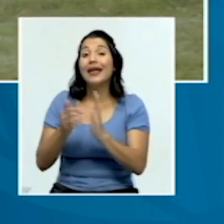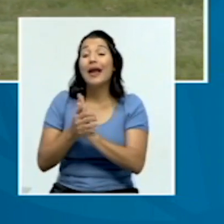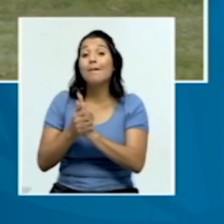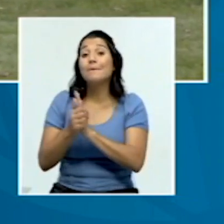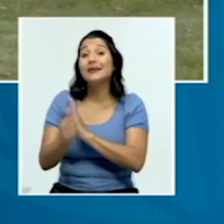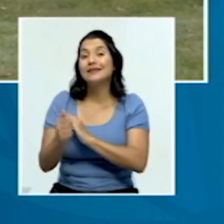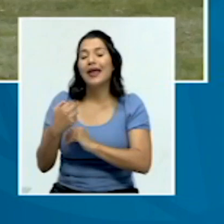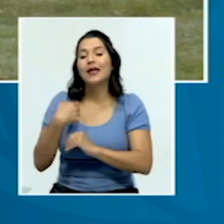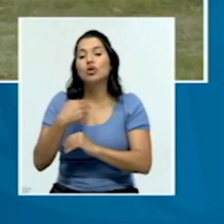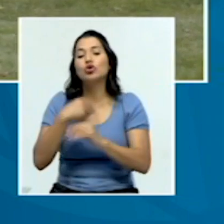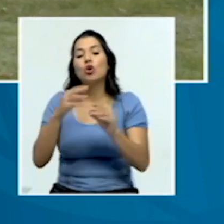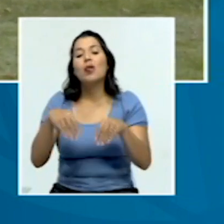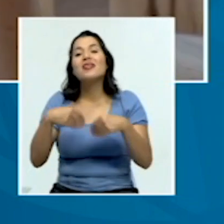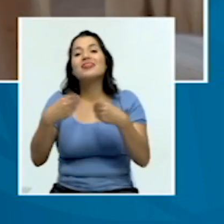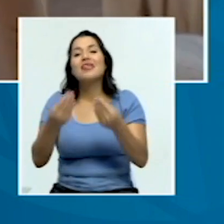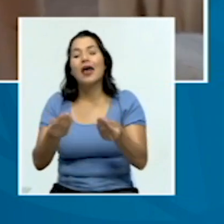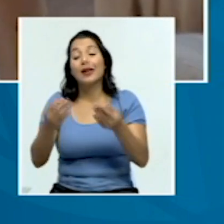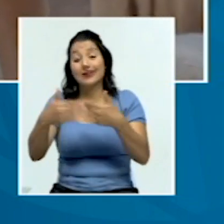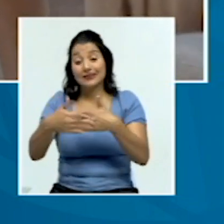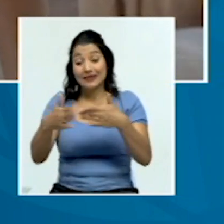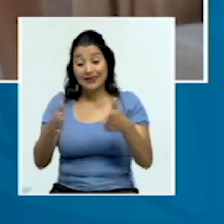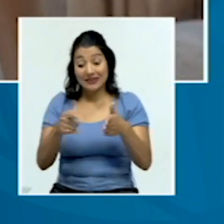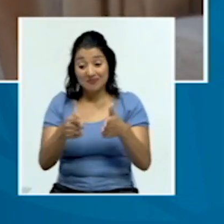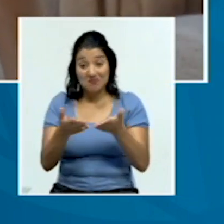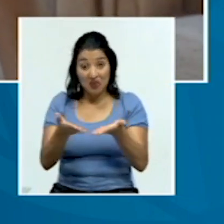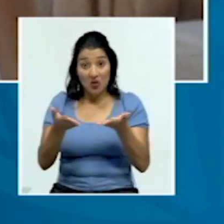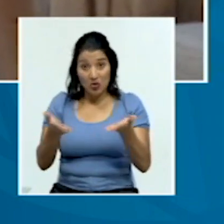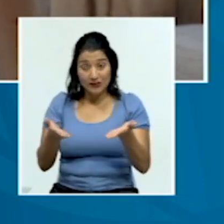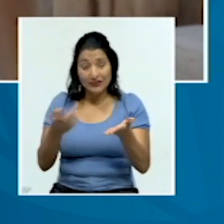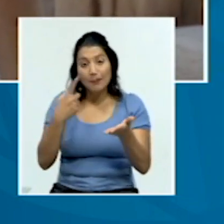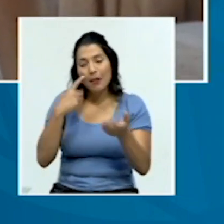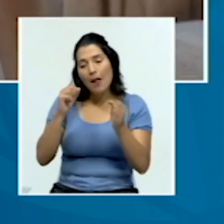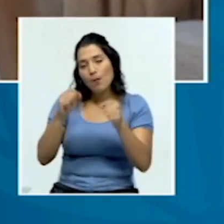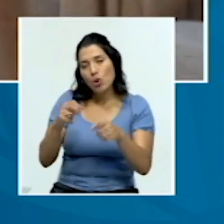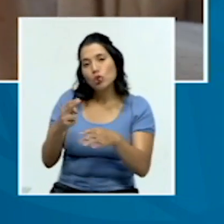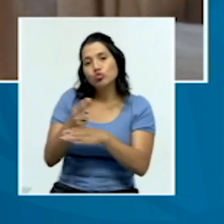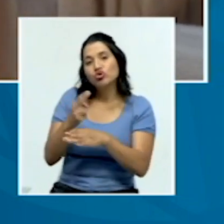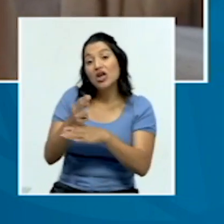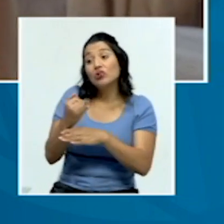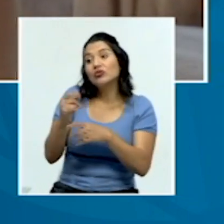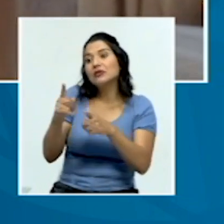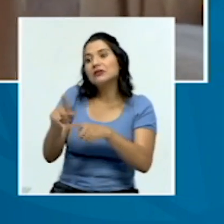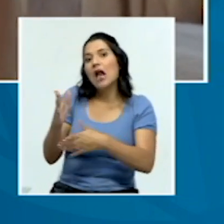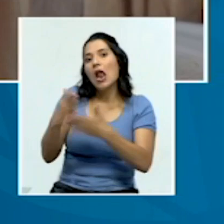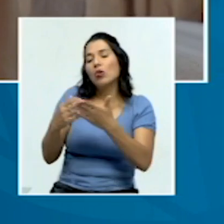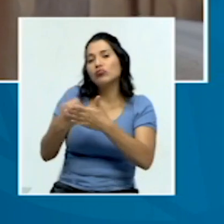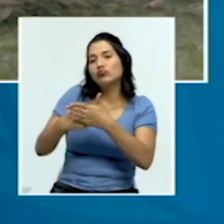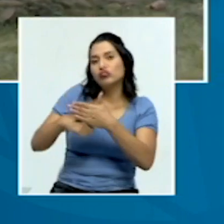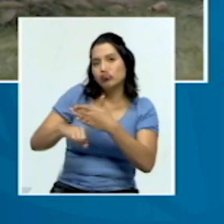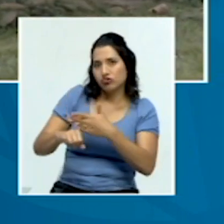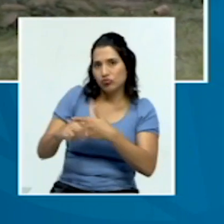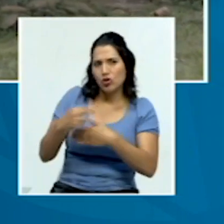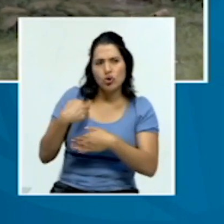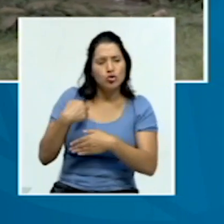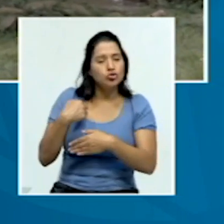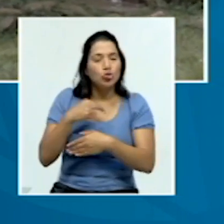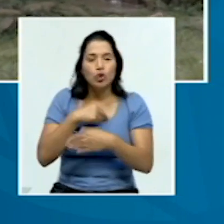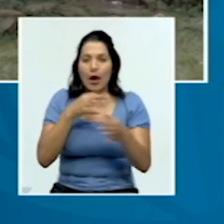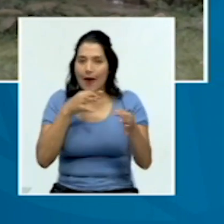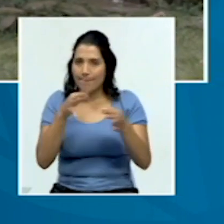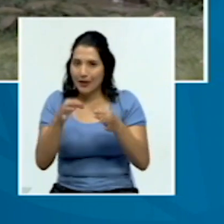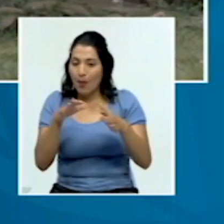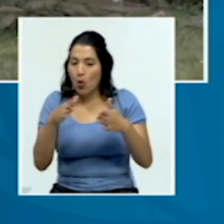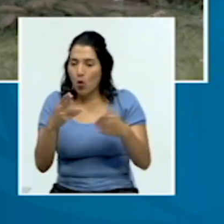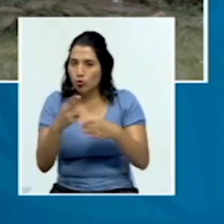inclusive ciertos kits que son utilizados de la manera séptica que nosotros utilizamos, o sea, la manera